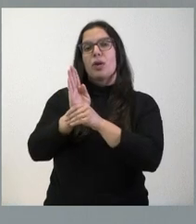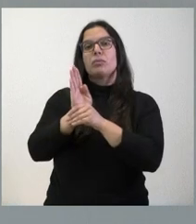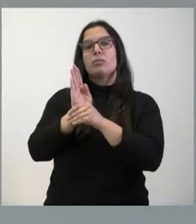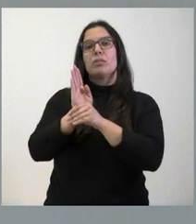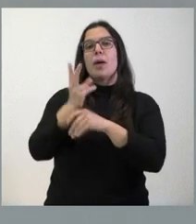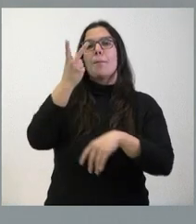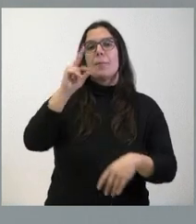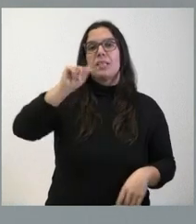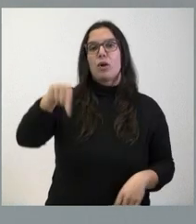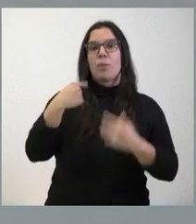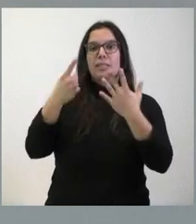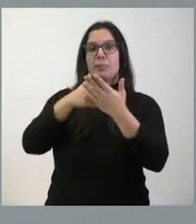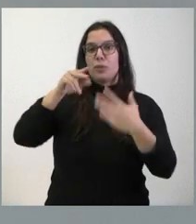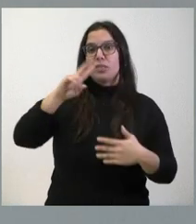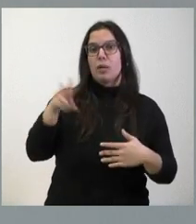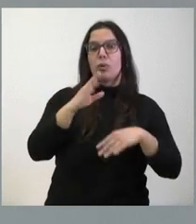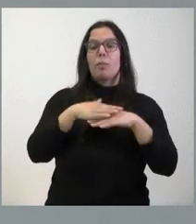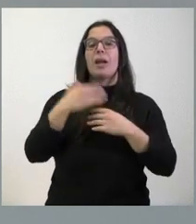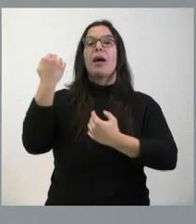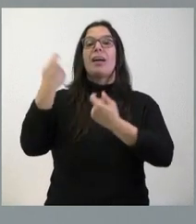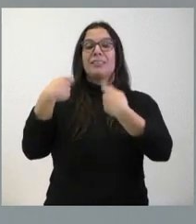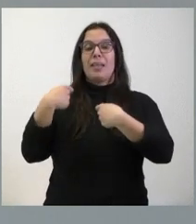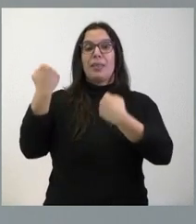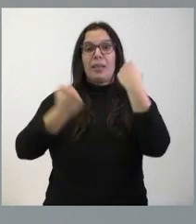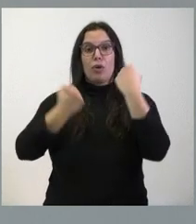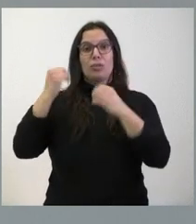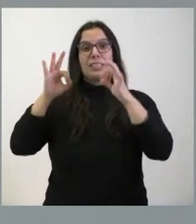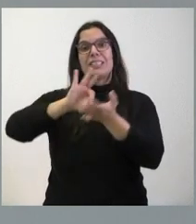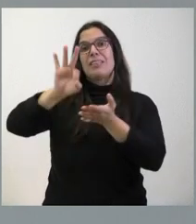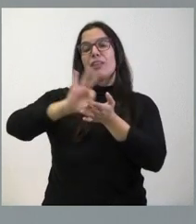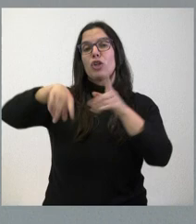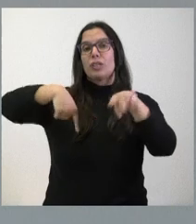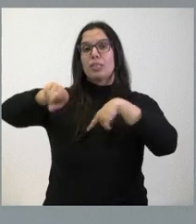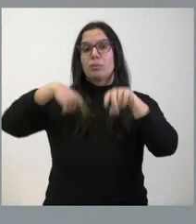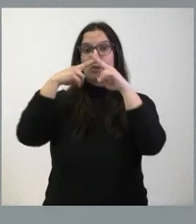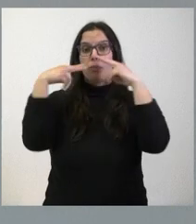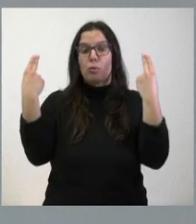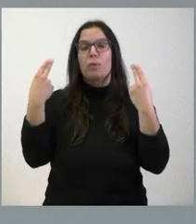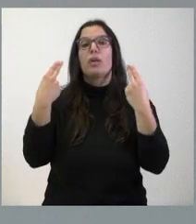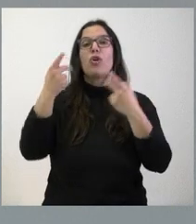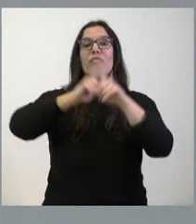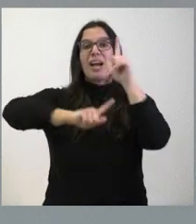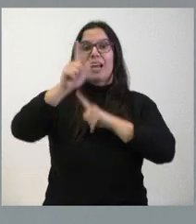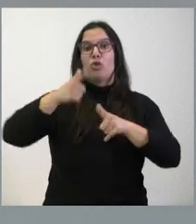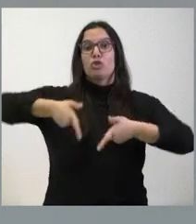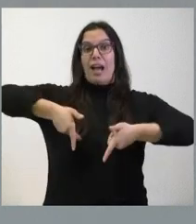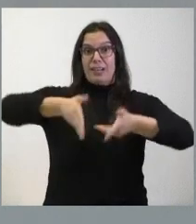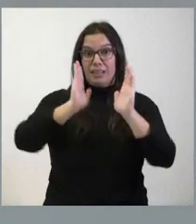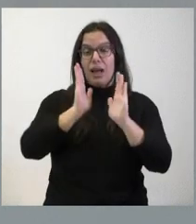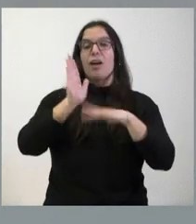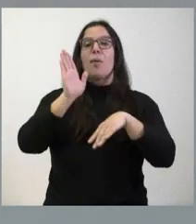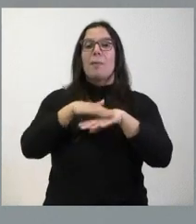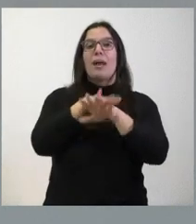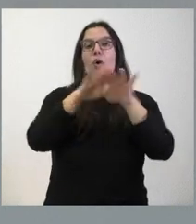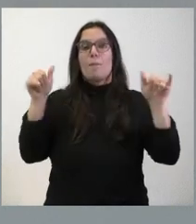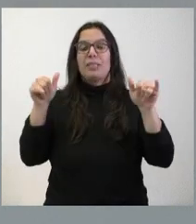20,6 millones de euros a los concesionarios de los servicios de transporte público regular de viajeros por carretera para compensar